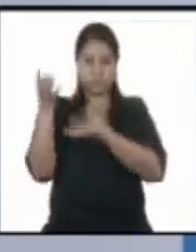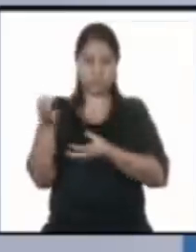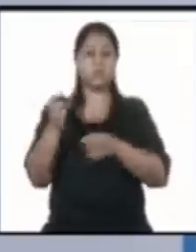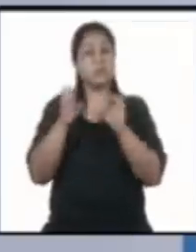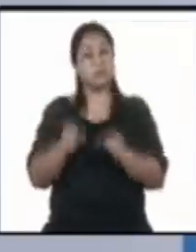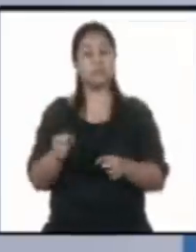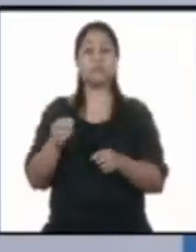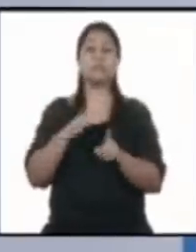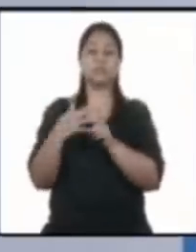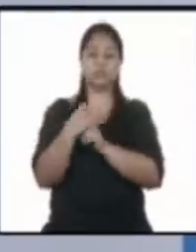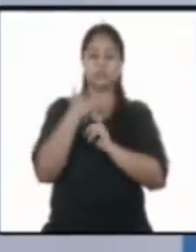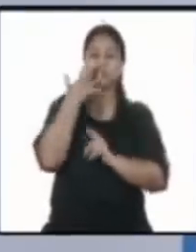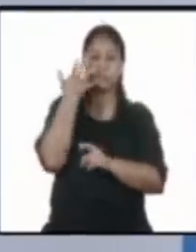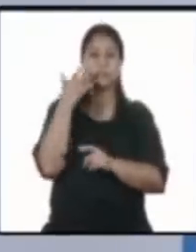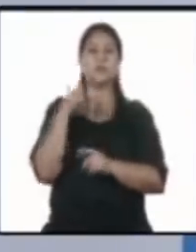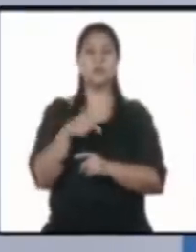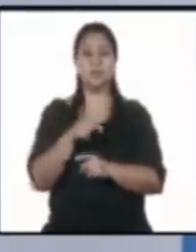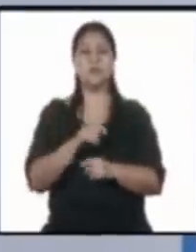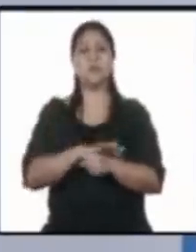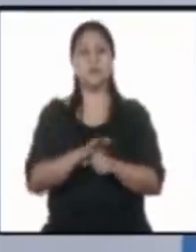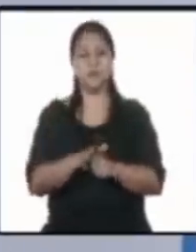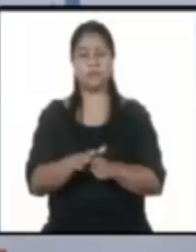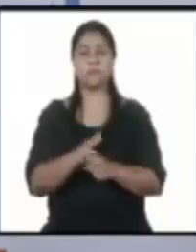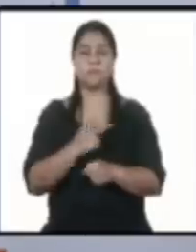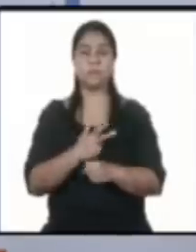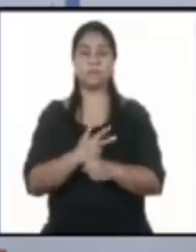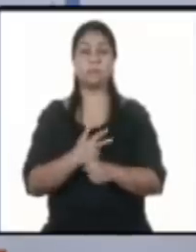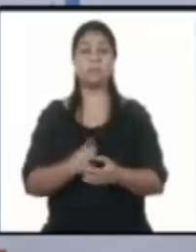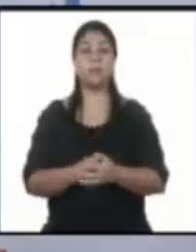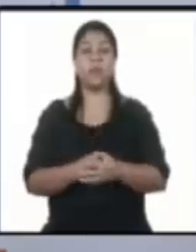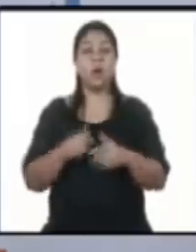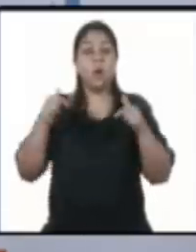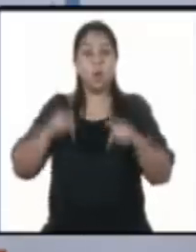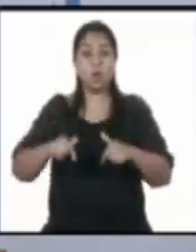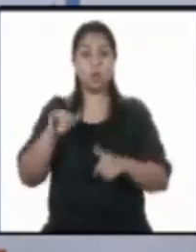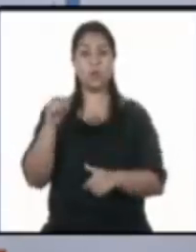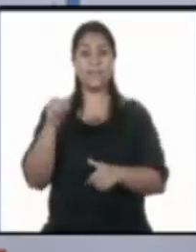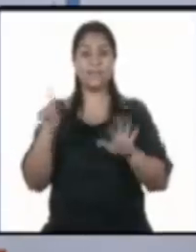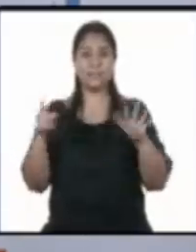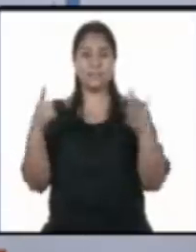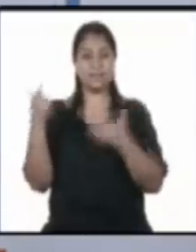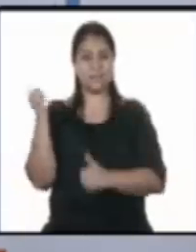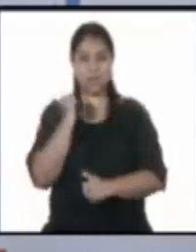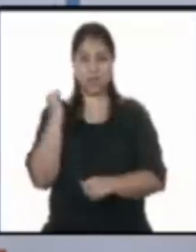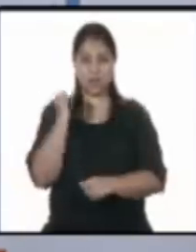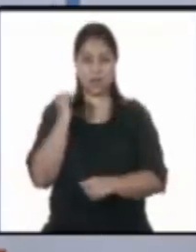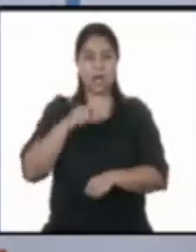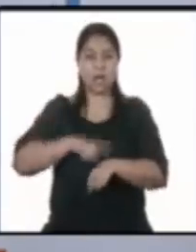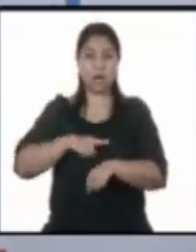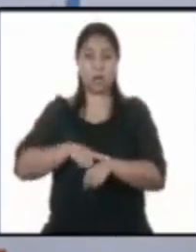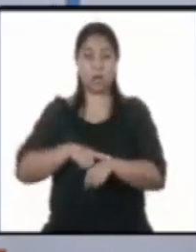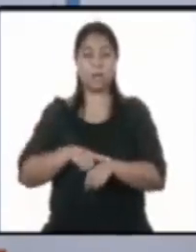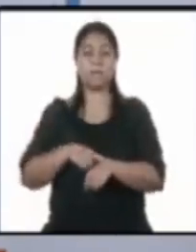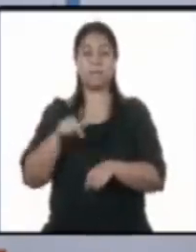infectadas por COVID-19 en nuestro país. Hoy, jueves 16 de abril, a esta hora,